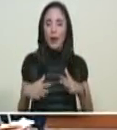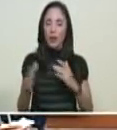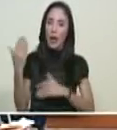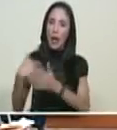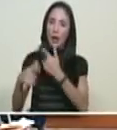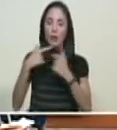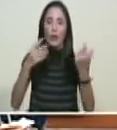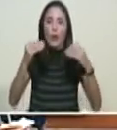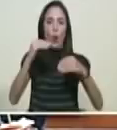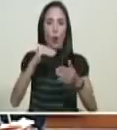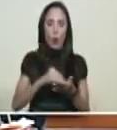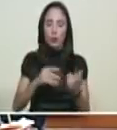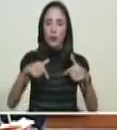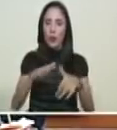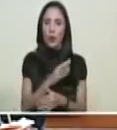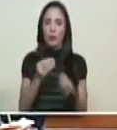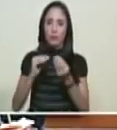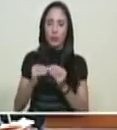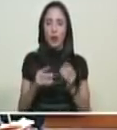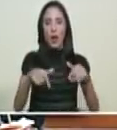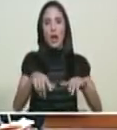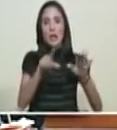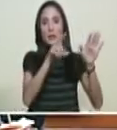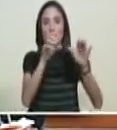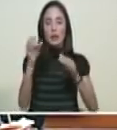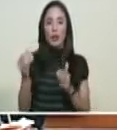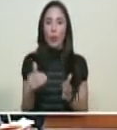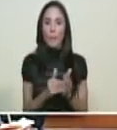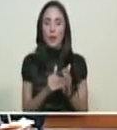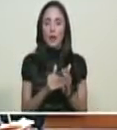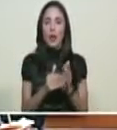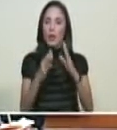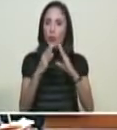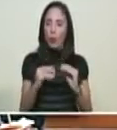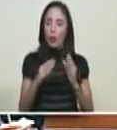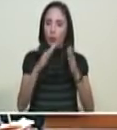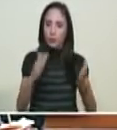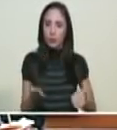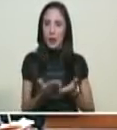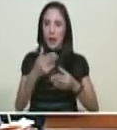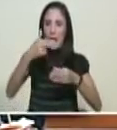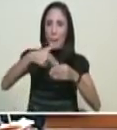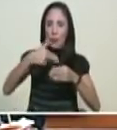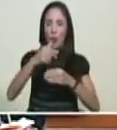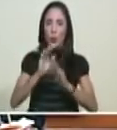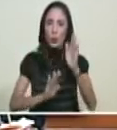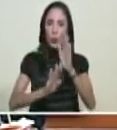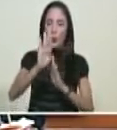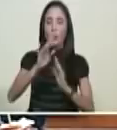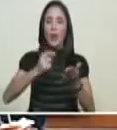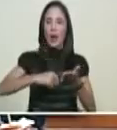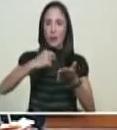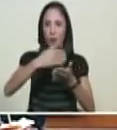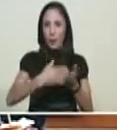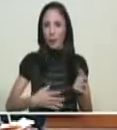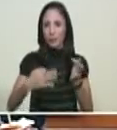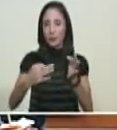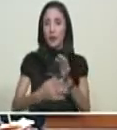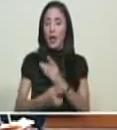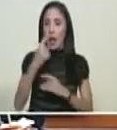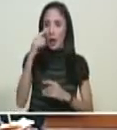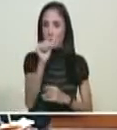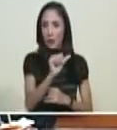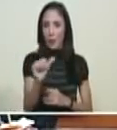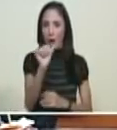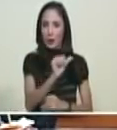Hoy estamos garantizando más de 600.000 barriles en la firma de estos acuerdos. Y en los próximos días vamos a